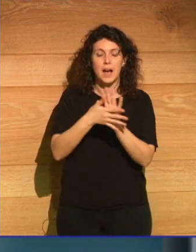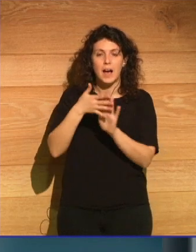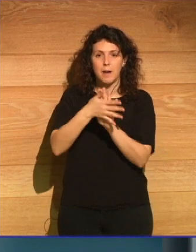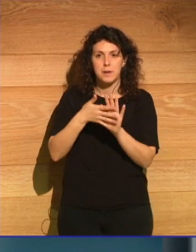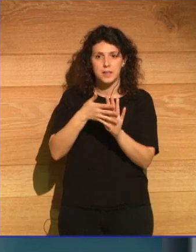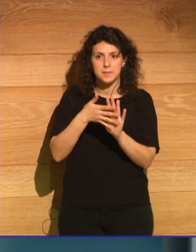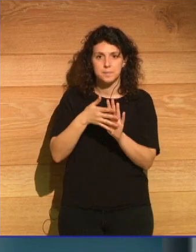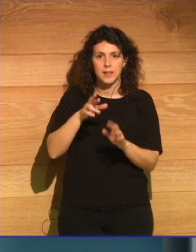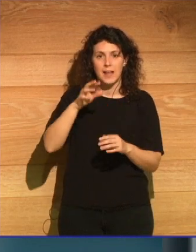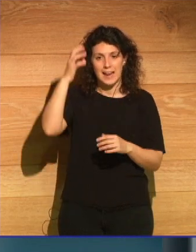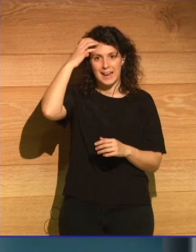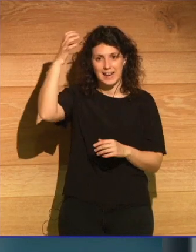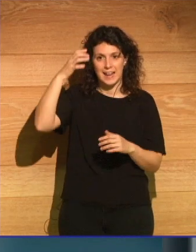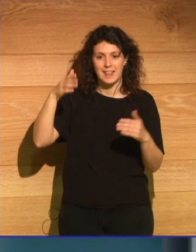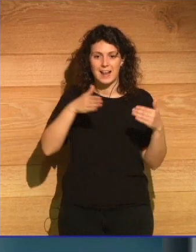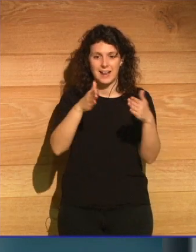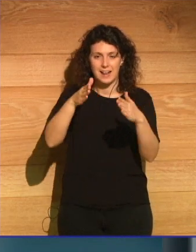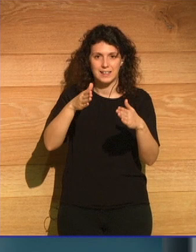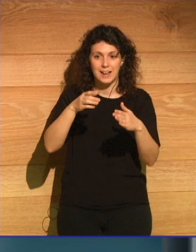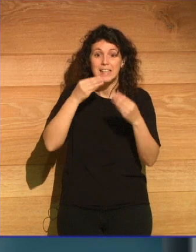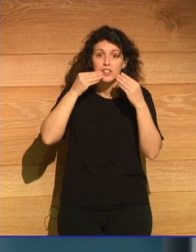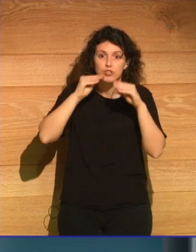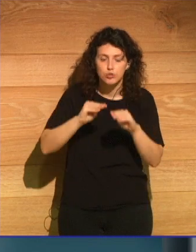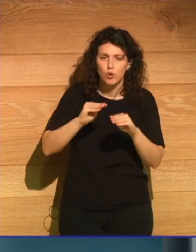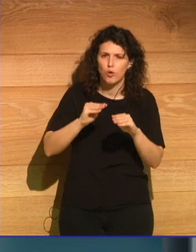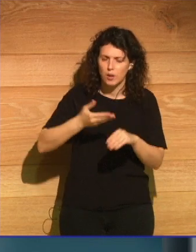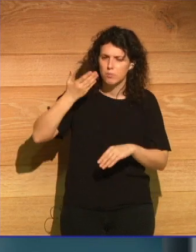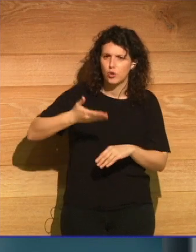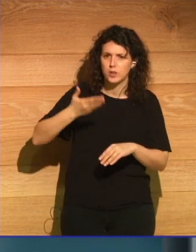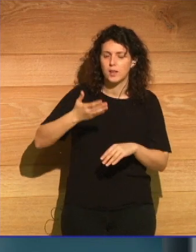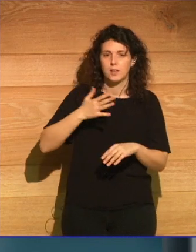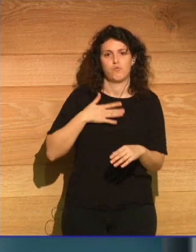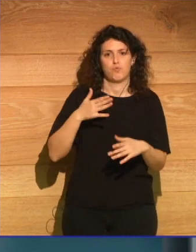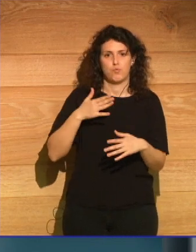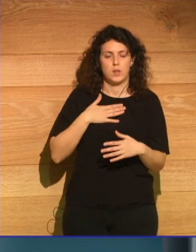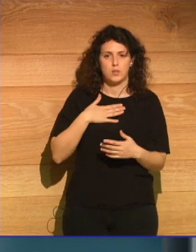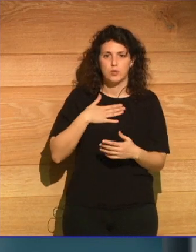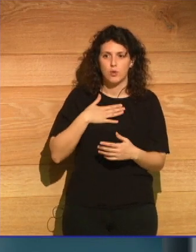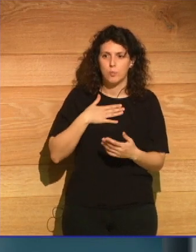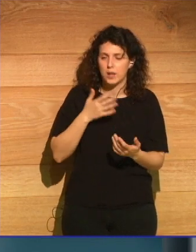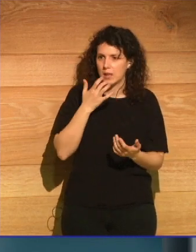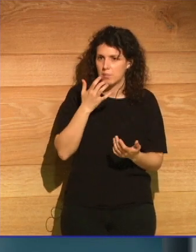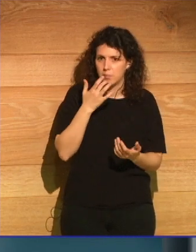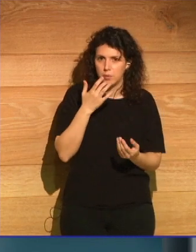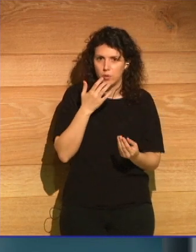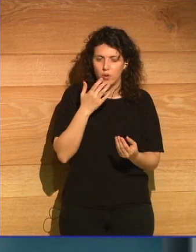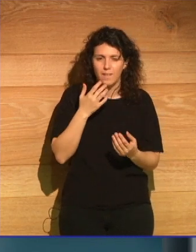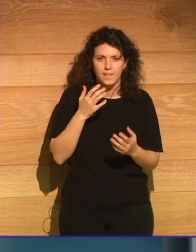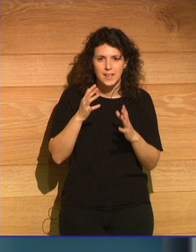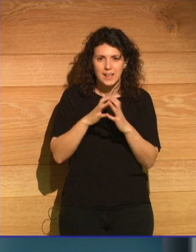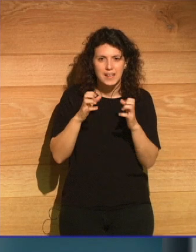rey de la carretera. Una historia popular sobre nuestro apetito insaciable